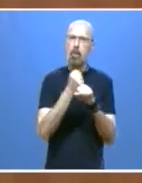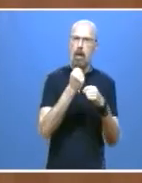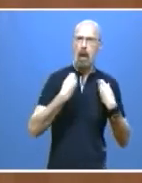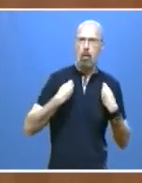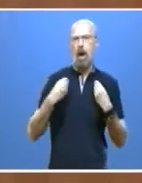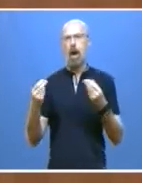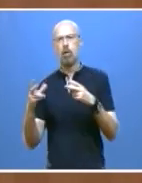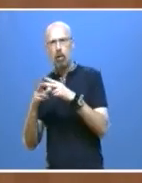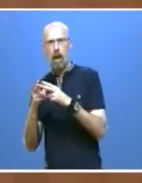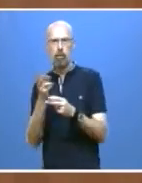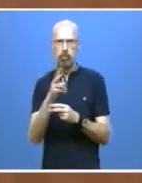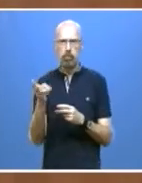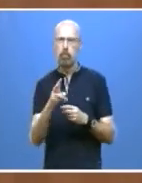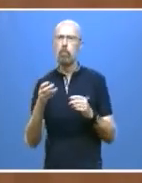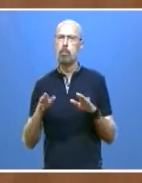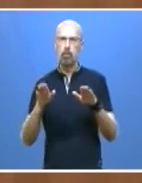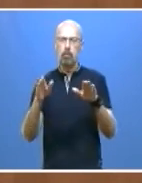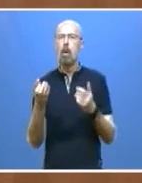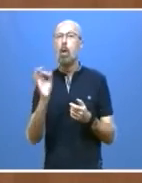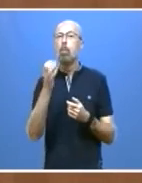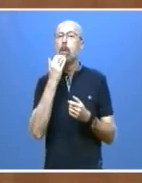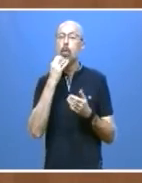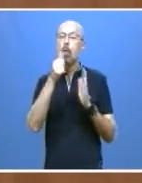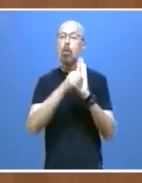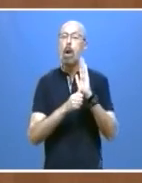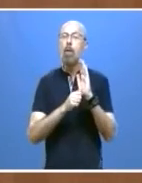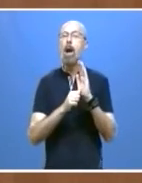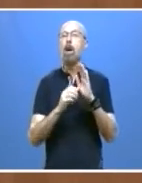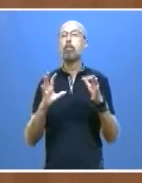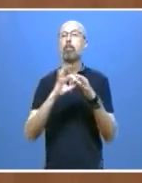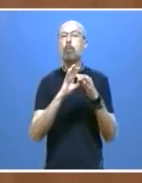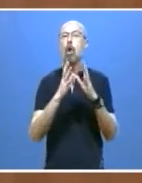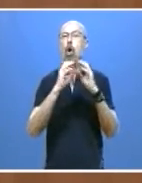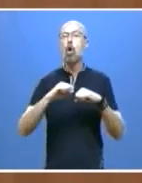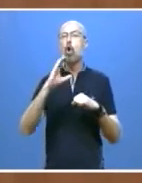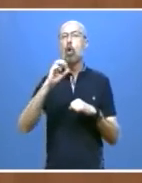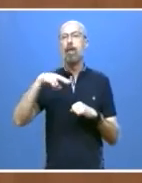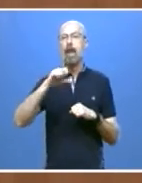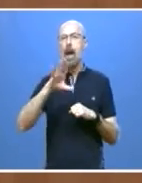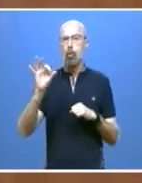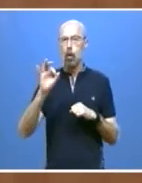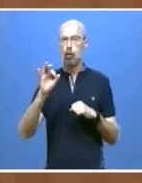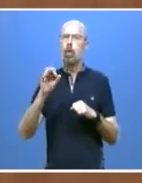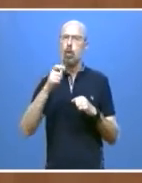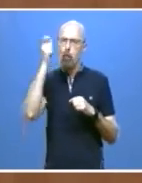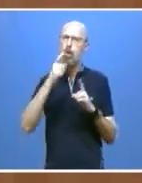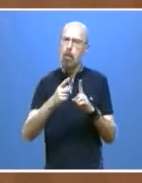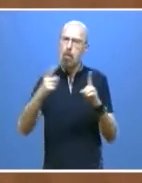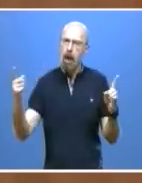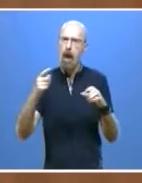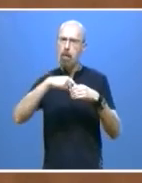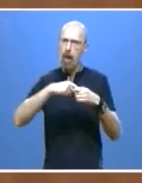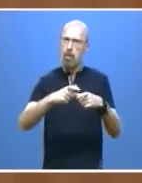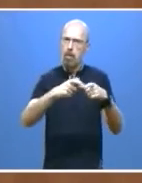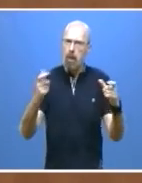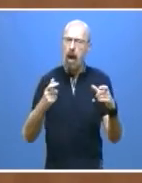conciliamos duplicando el presupuesto con más servicios con más duración con más plazas ampliando la oferta a todos los